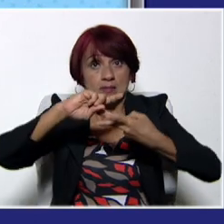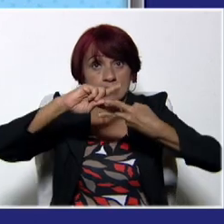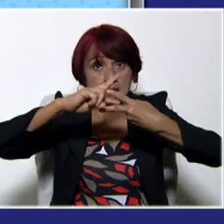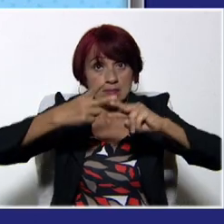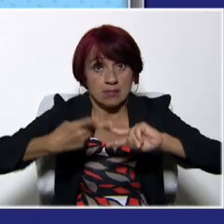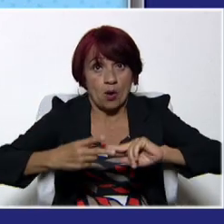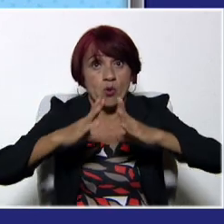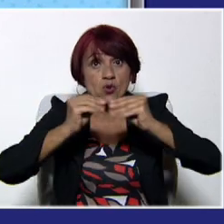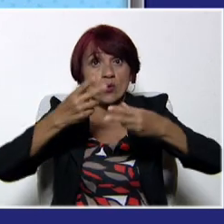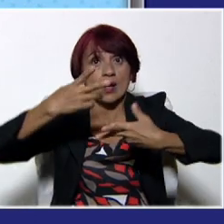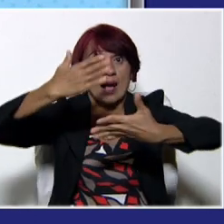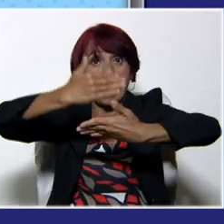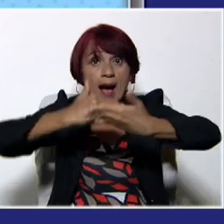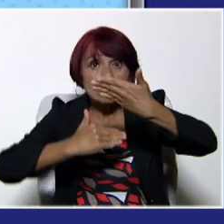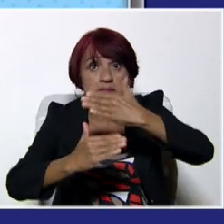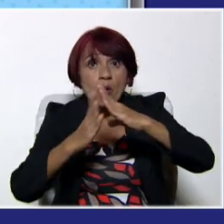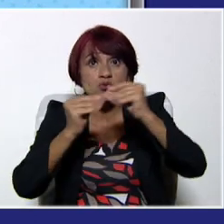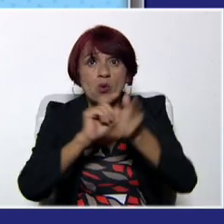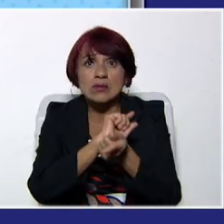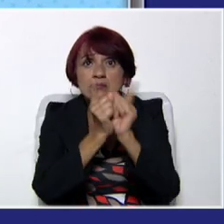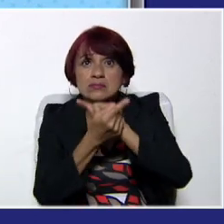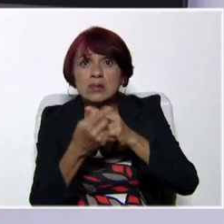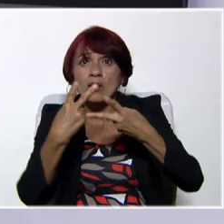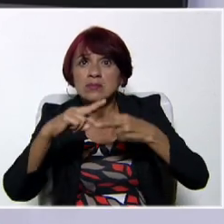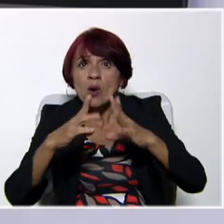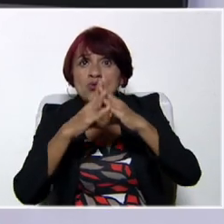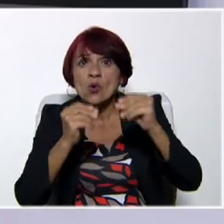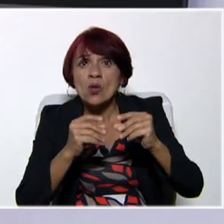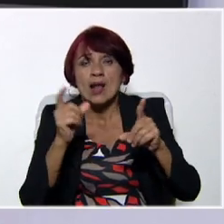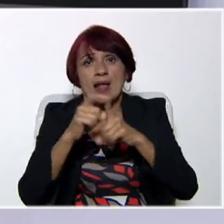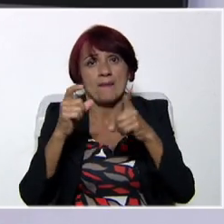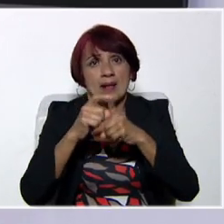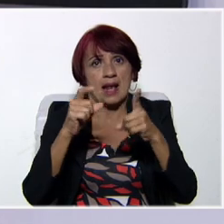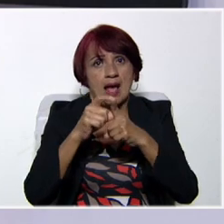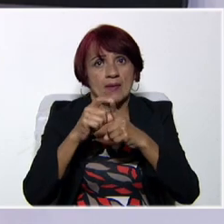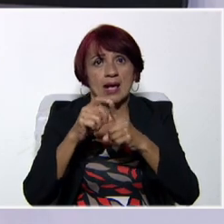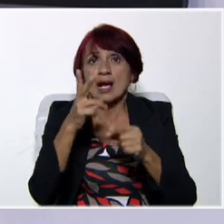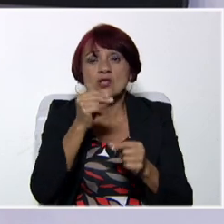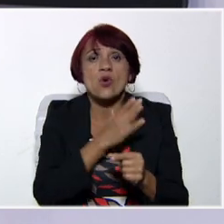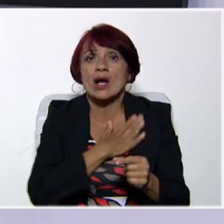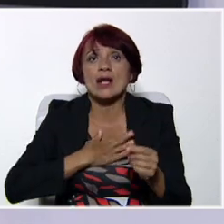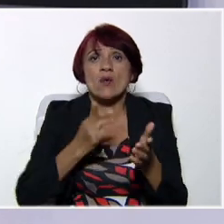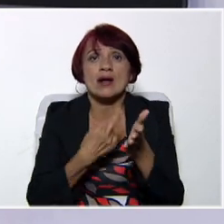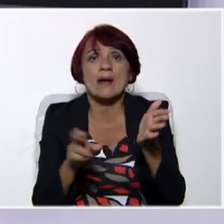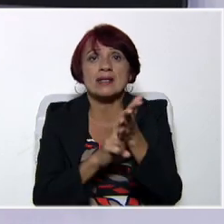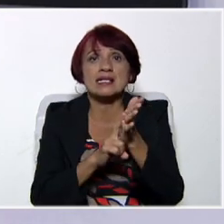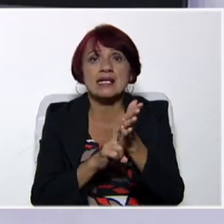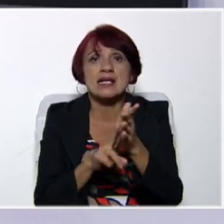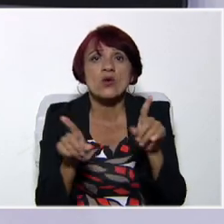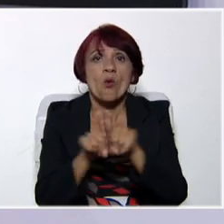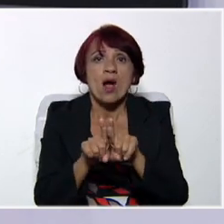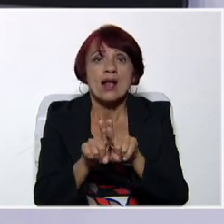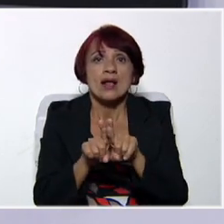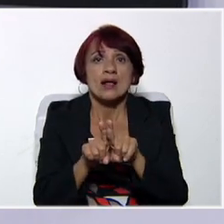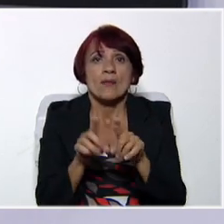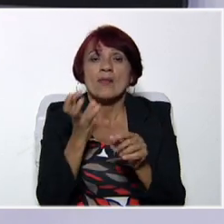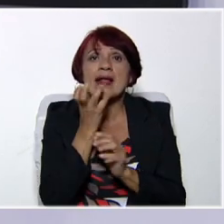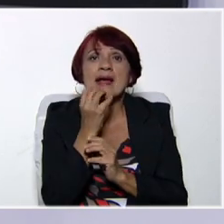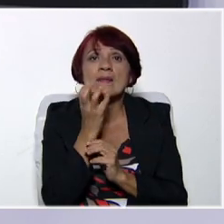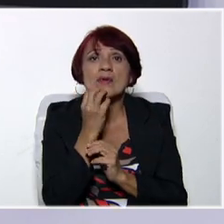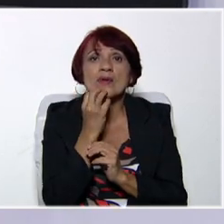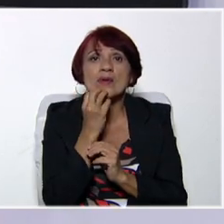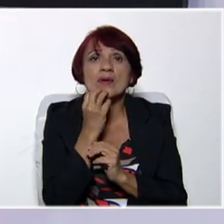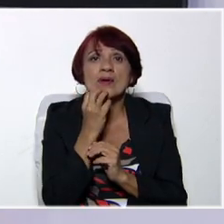cosas, por lo menos pronombres objeto. Reemplazamos aquellas palabras que no queremos repetir o que están afectadas por algo, por lo menos.